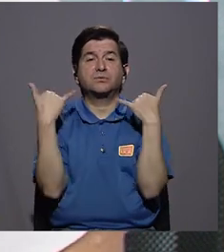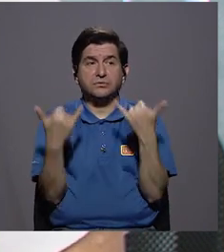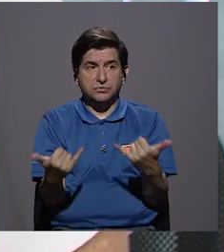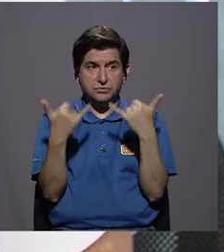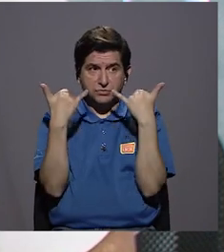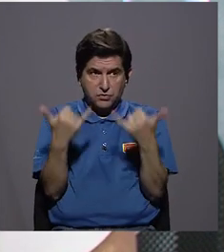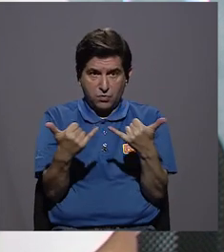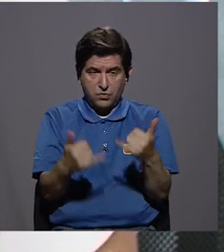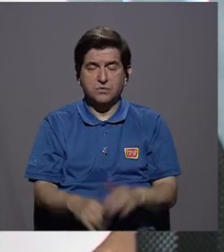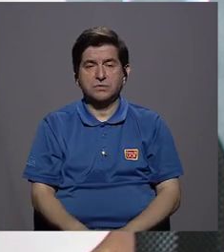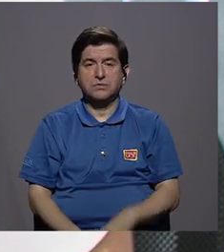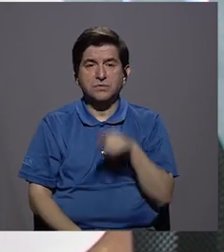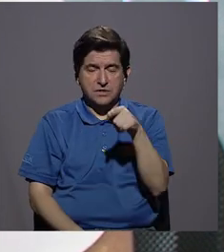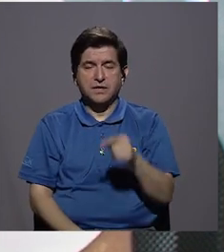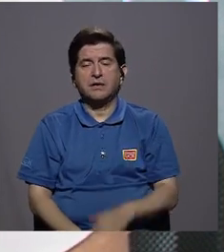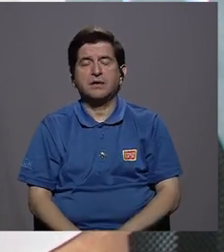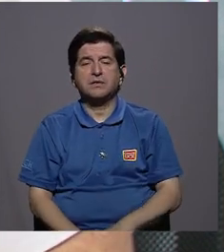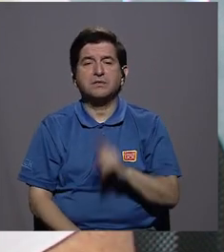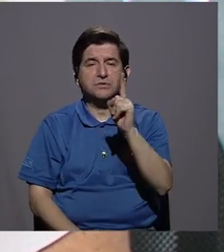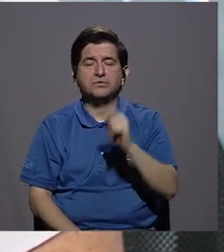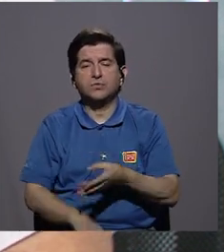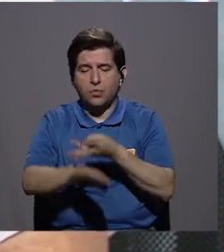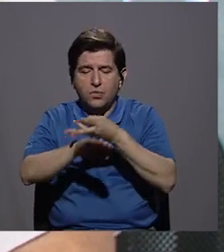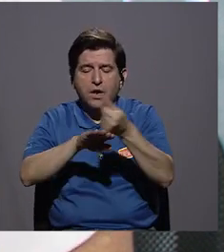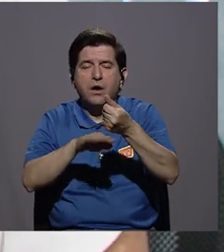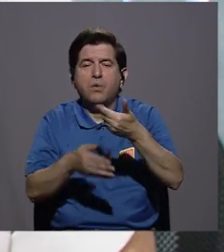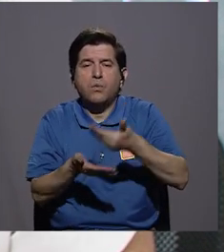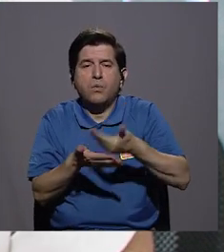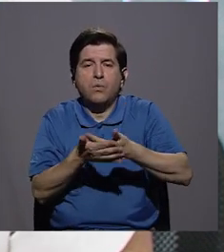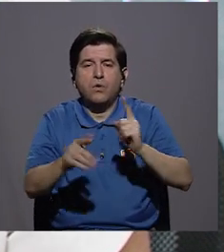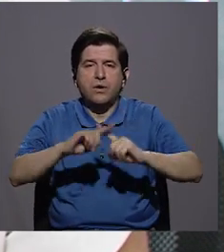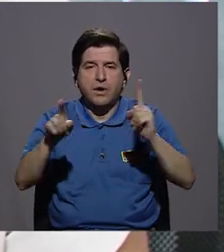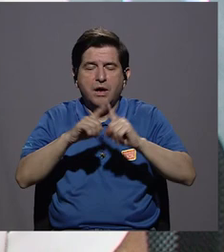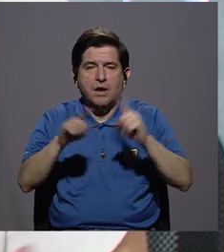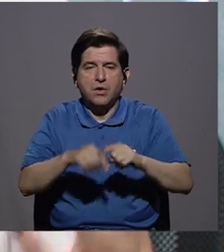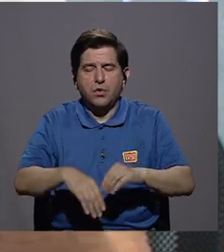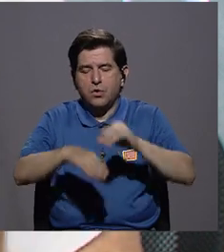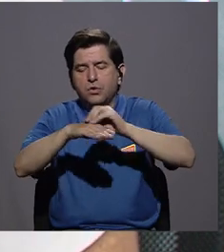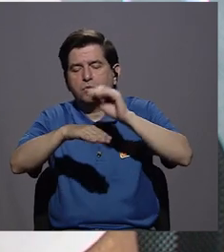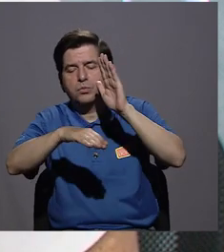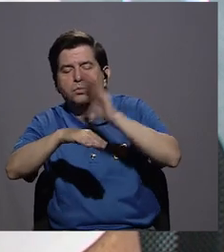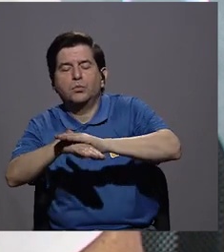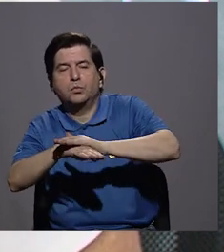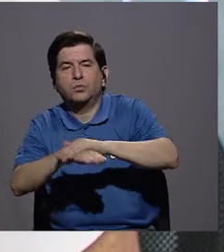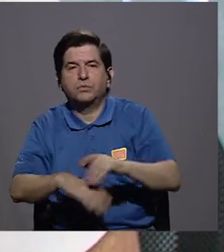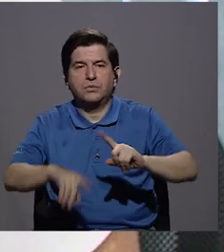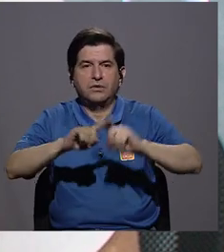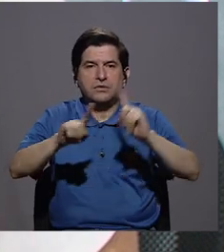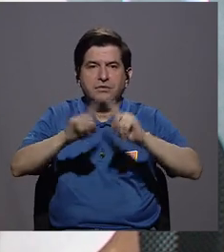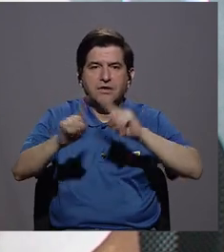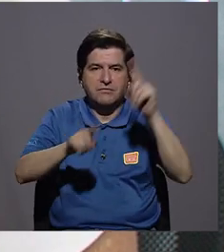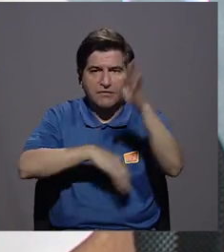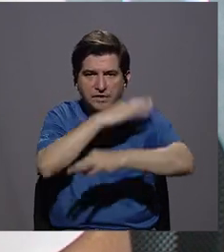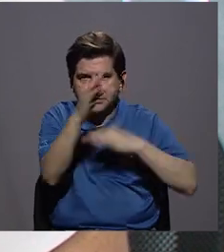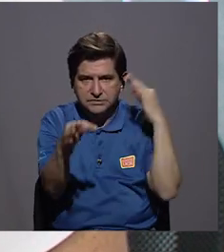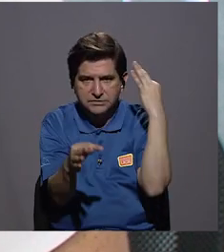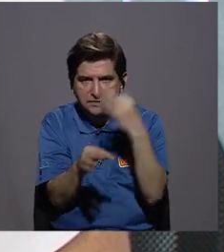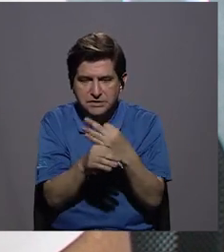actualidad, lo que es la cura húmeda, utilizando diferentes apósitos, utilizando diferentes